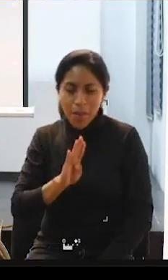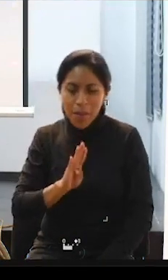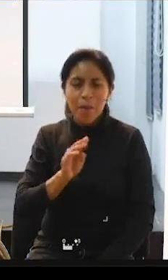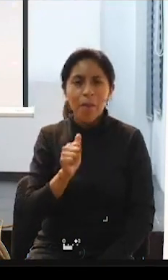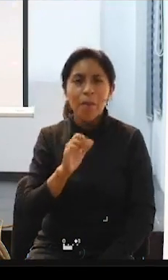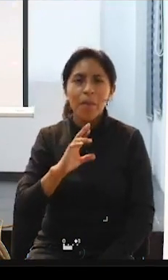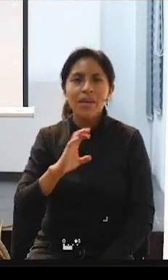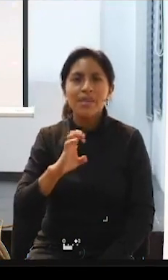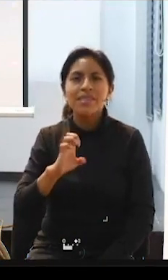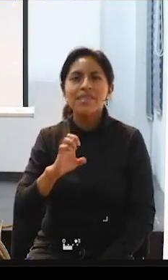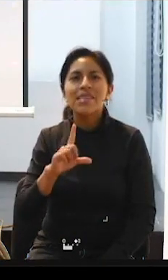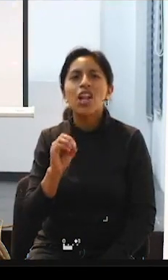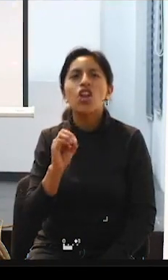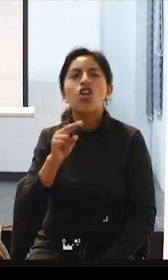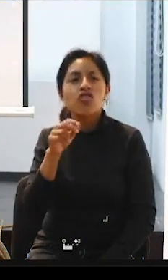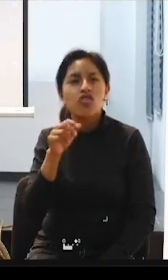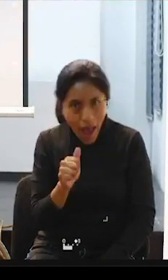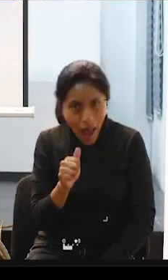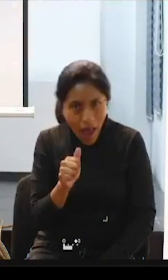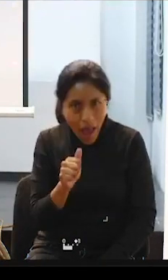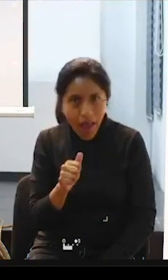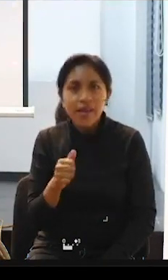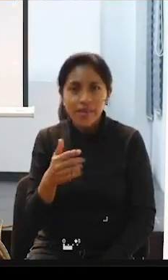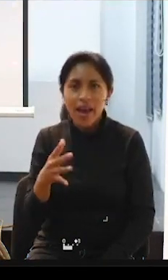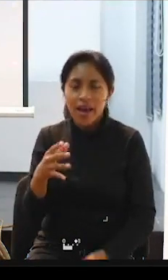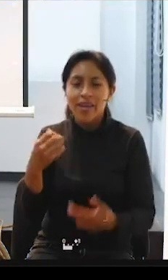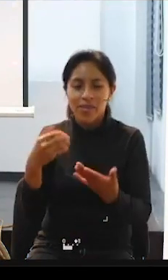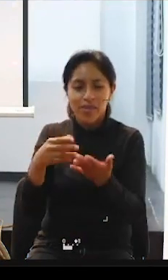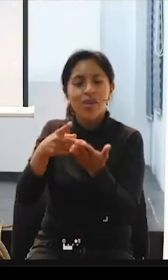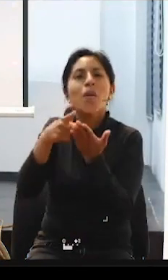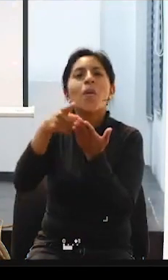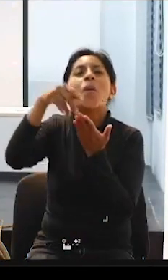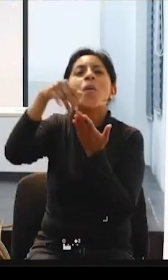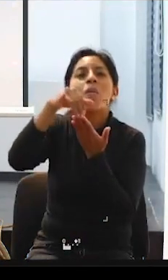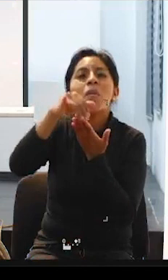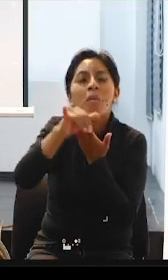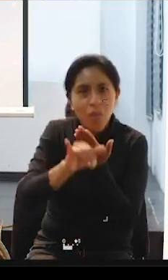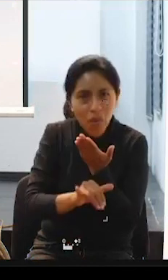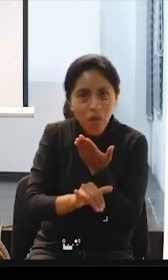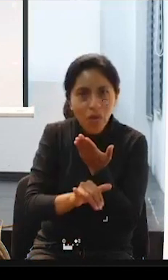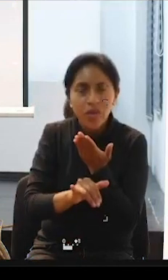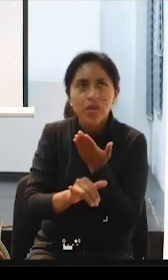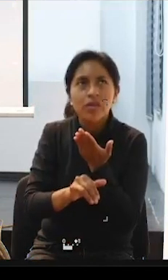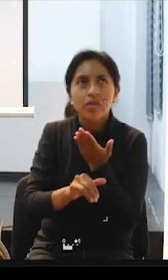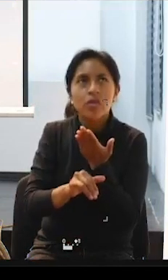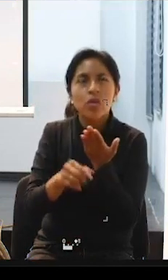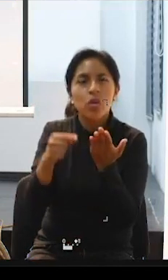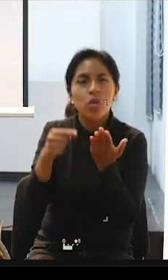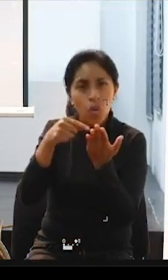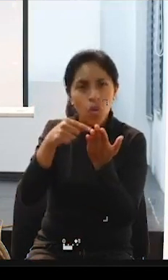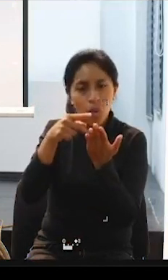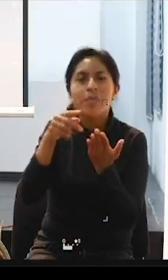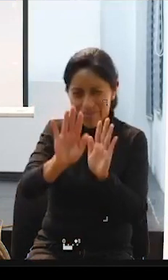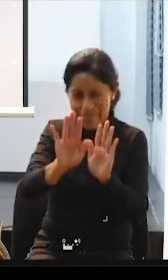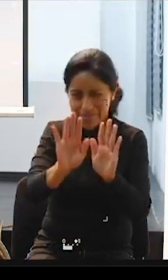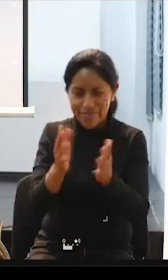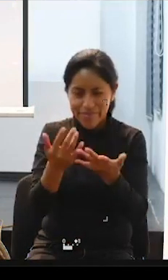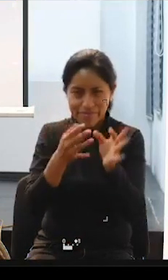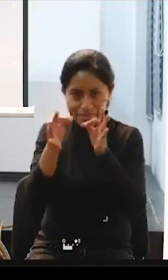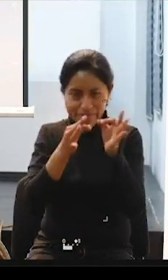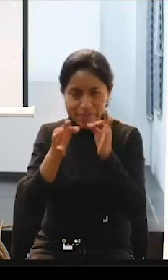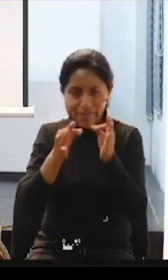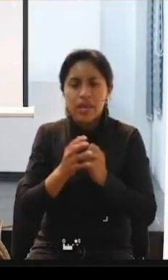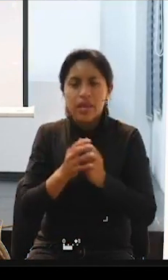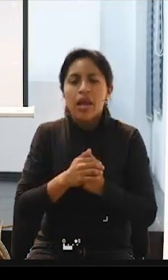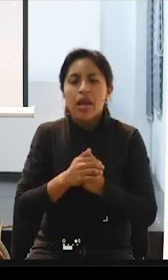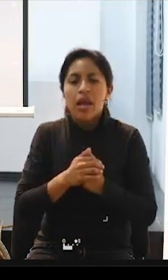de Barcelona nos cogiera un proyecto que escribimos bueno, para que se entienda de la